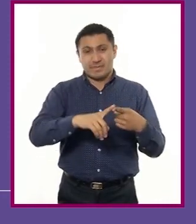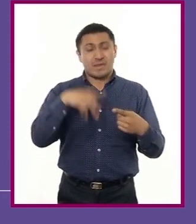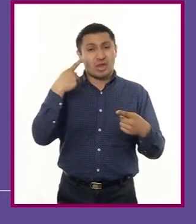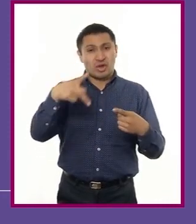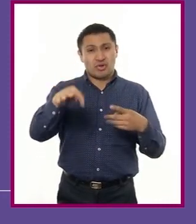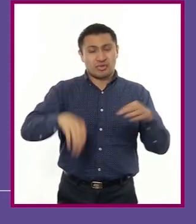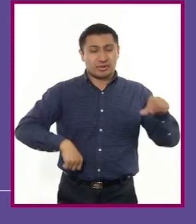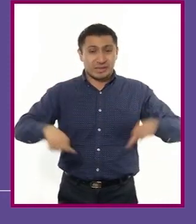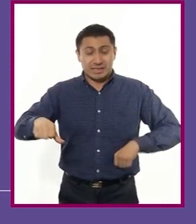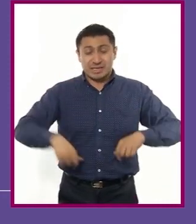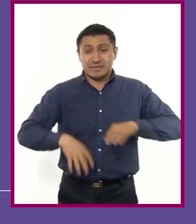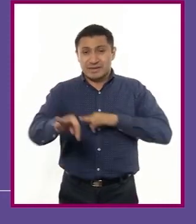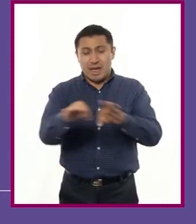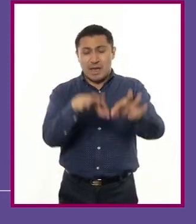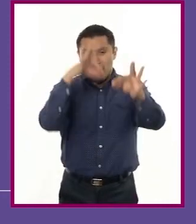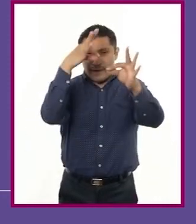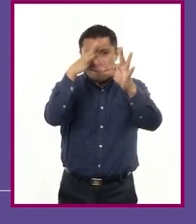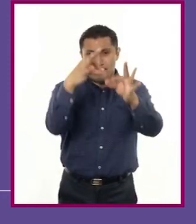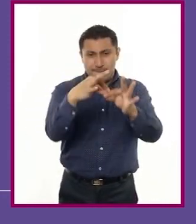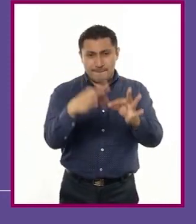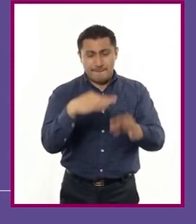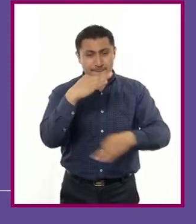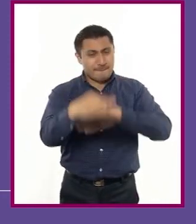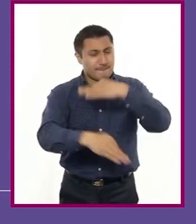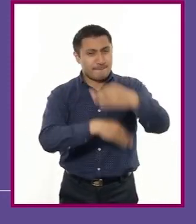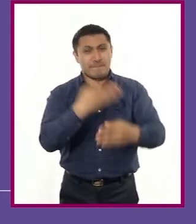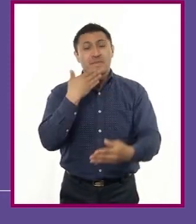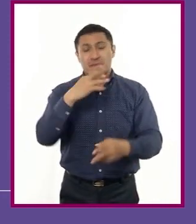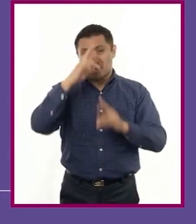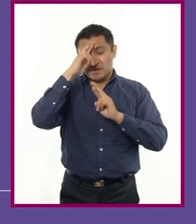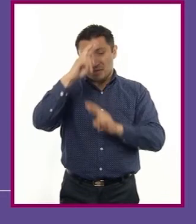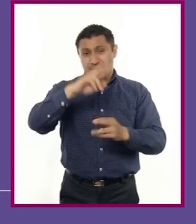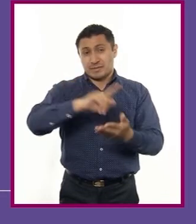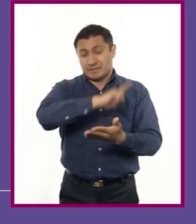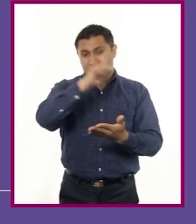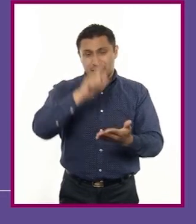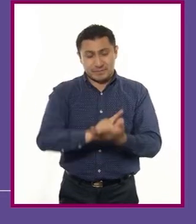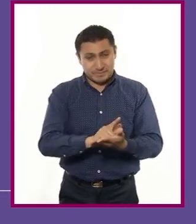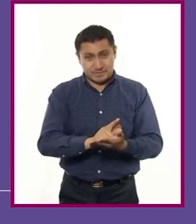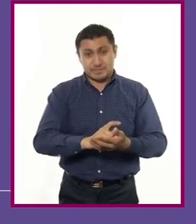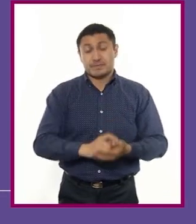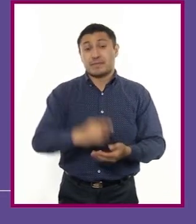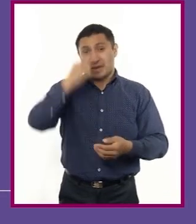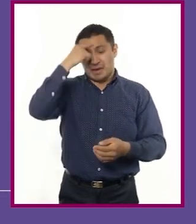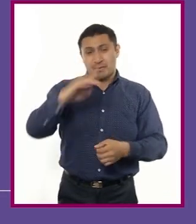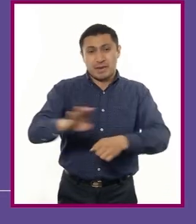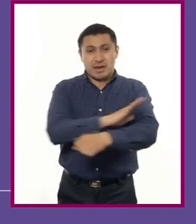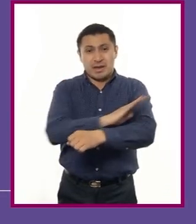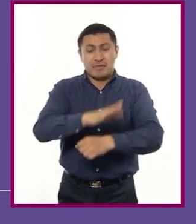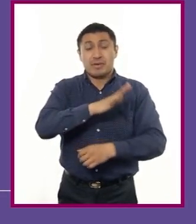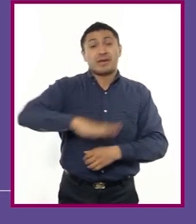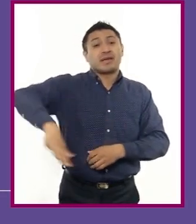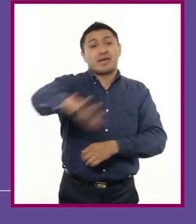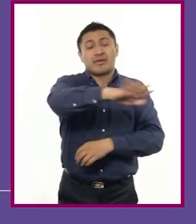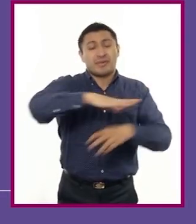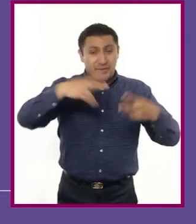labores realizando todas las tareas que el Estado está obligado a hacer en beneficio de la sociedad.